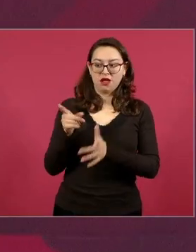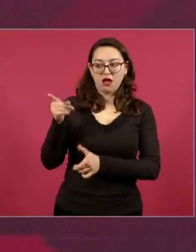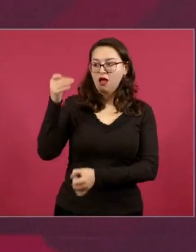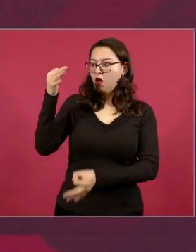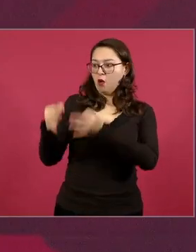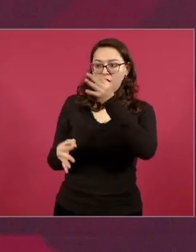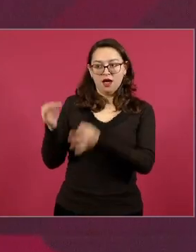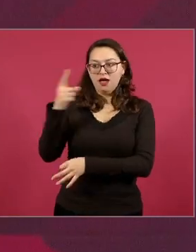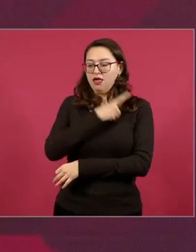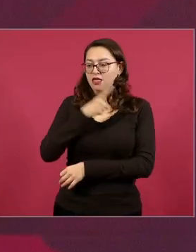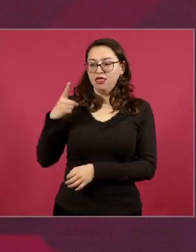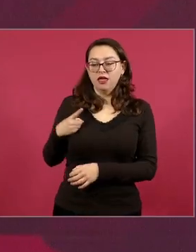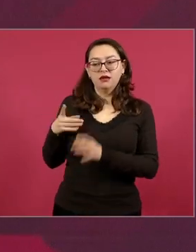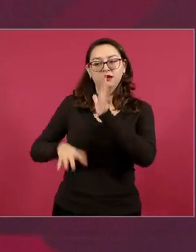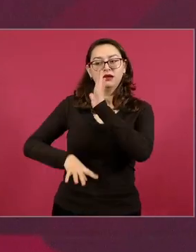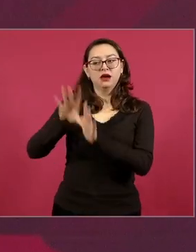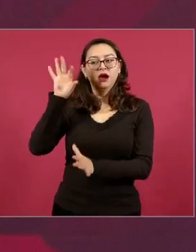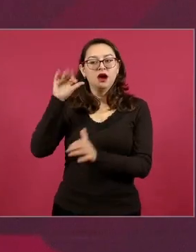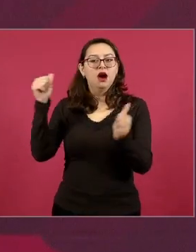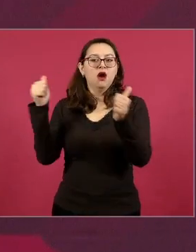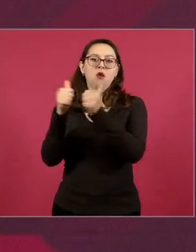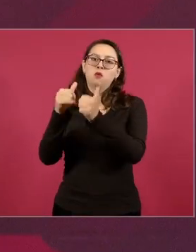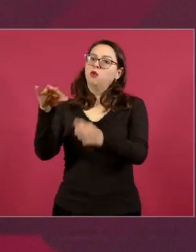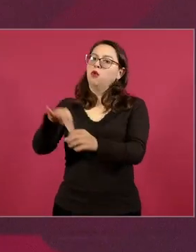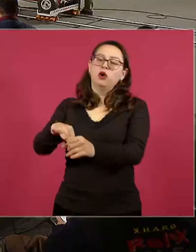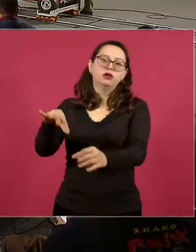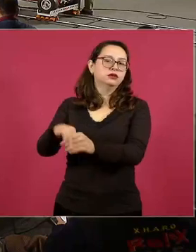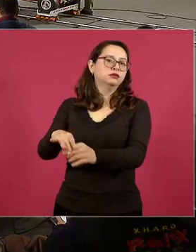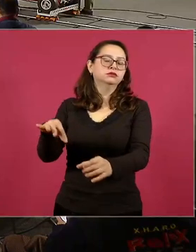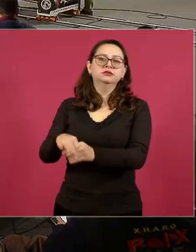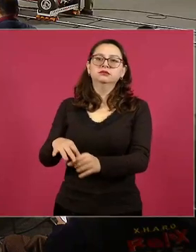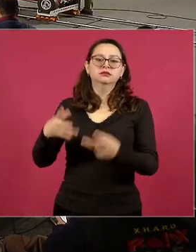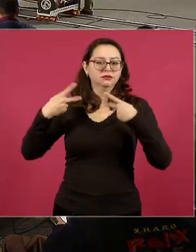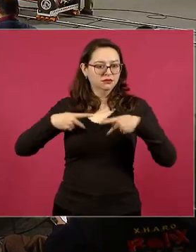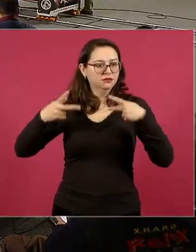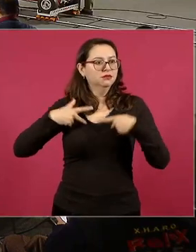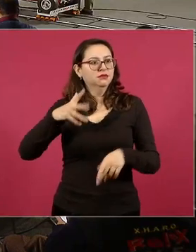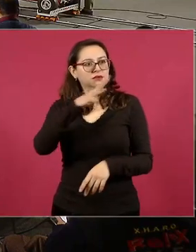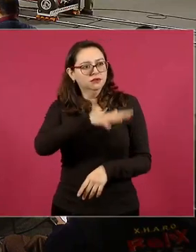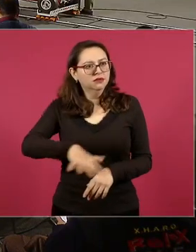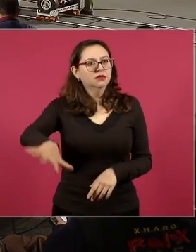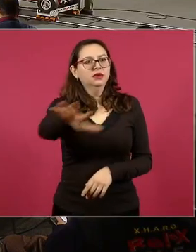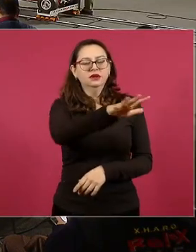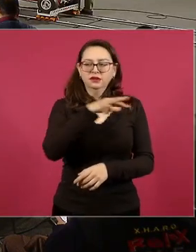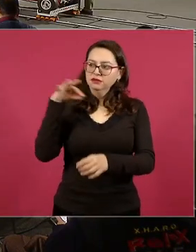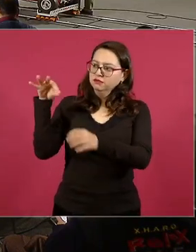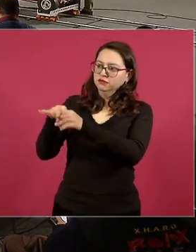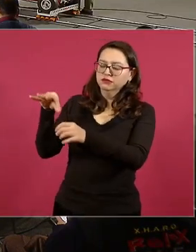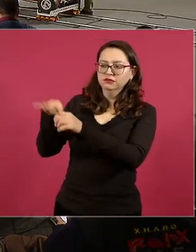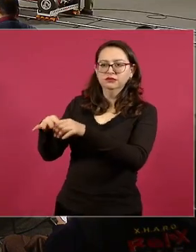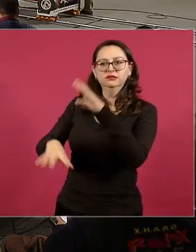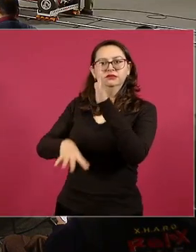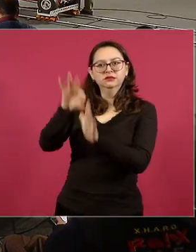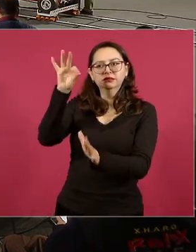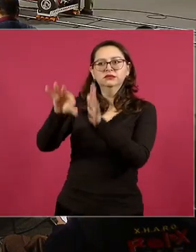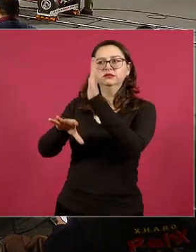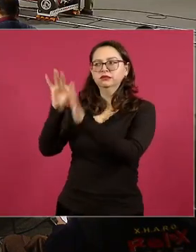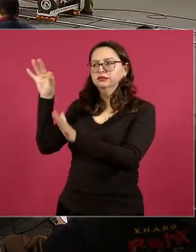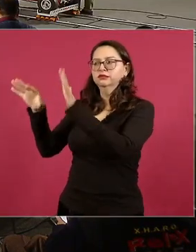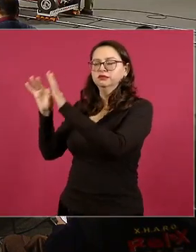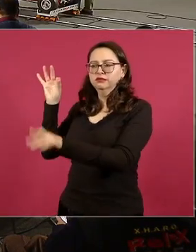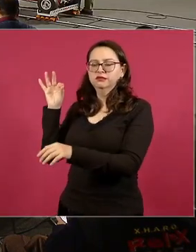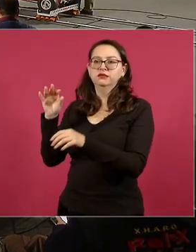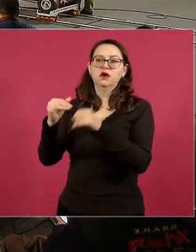a los magistrados a los ministros y que se